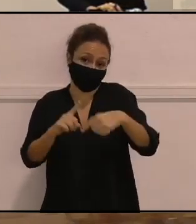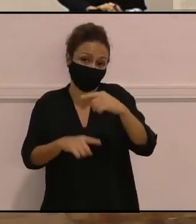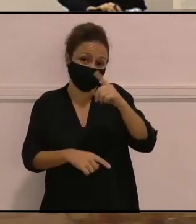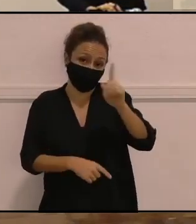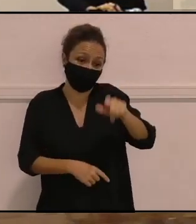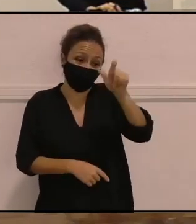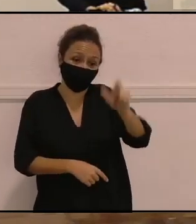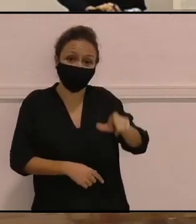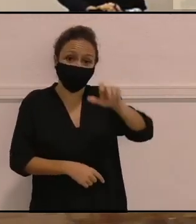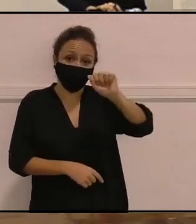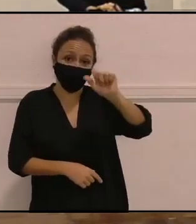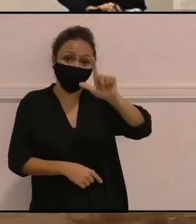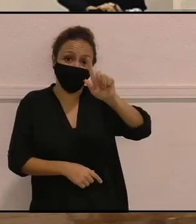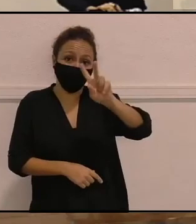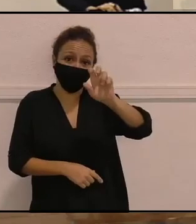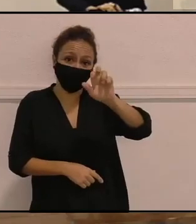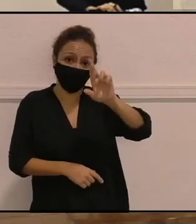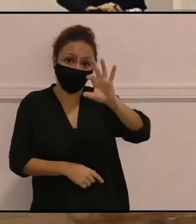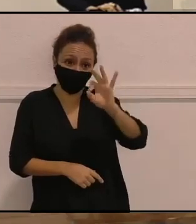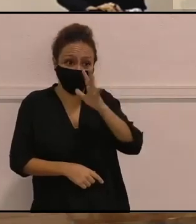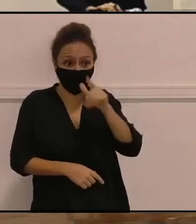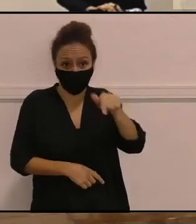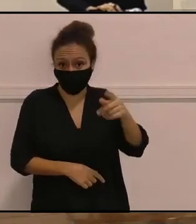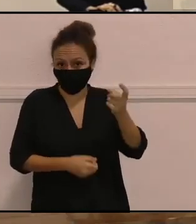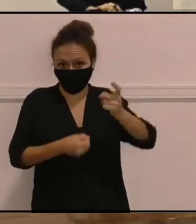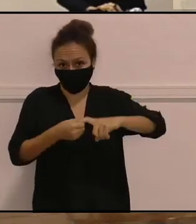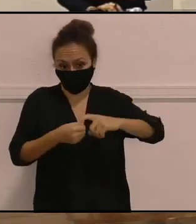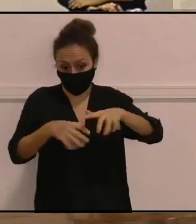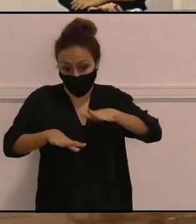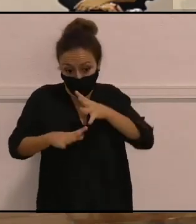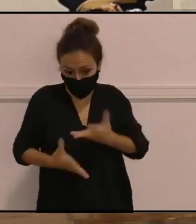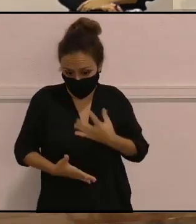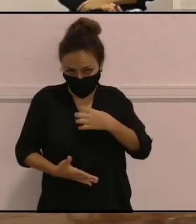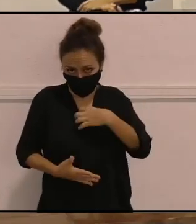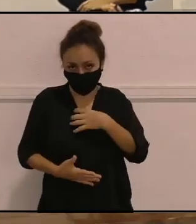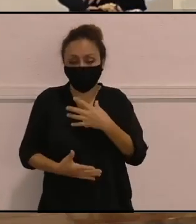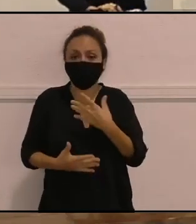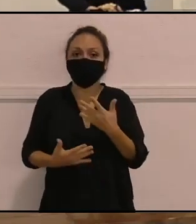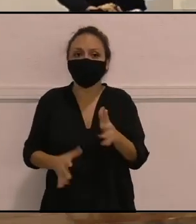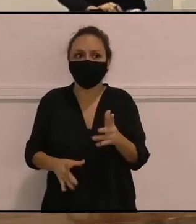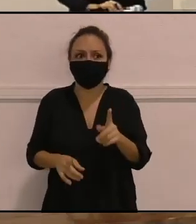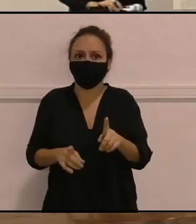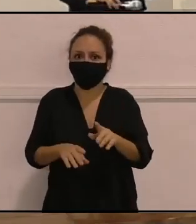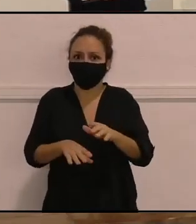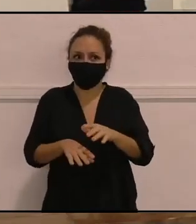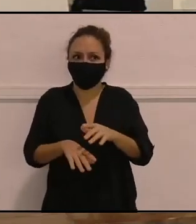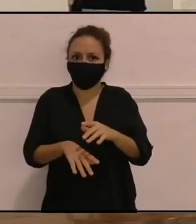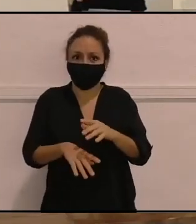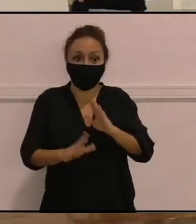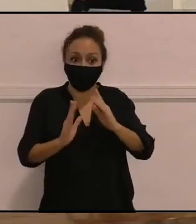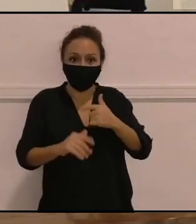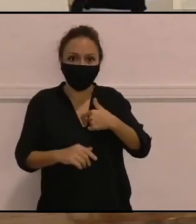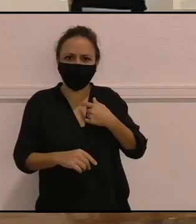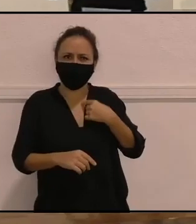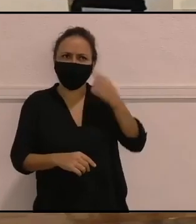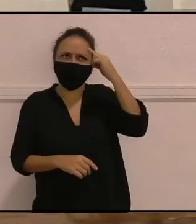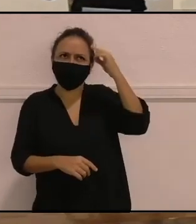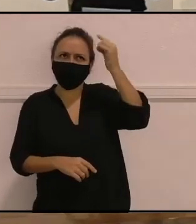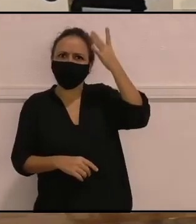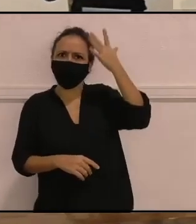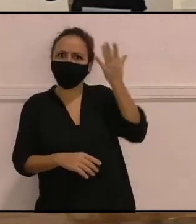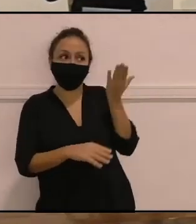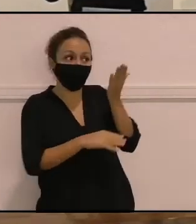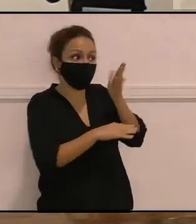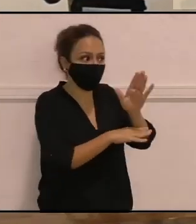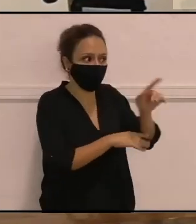Desde el primer momento en que yo les comenté la idea, se mostraron súper interesadas y súper disponibles para